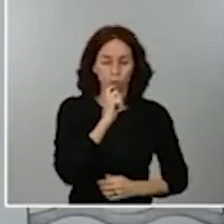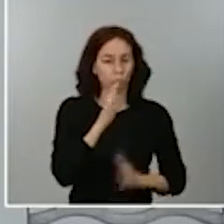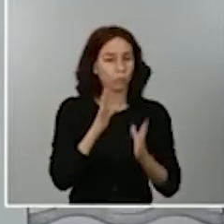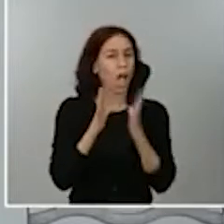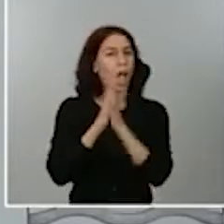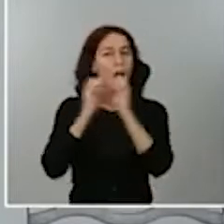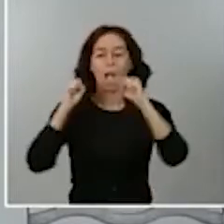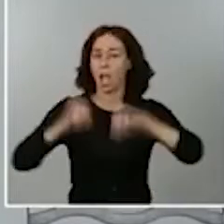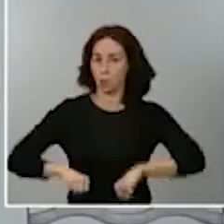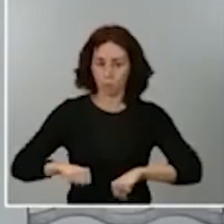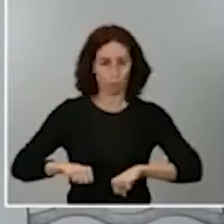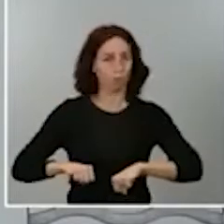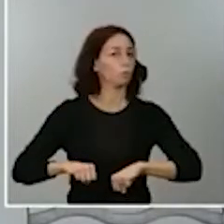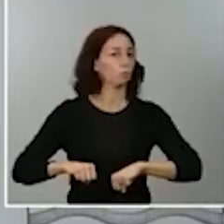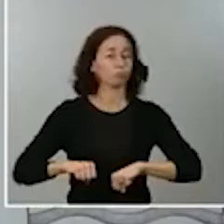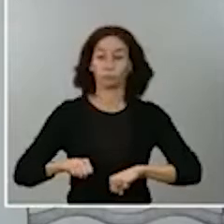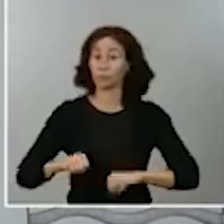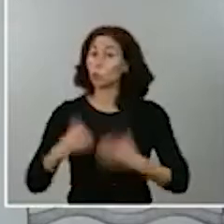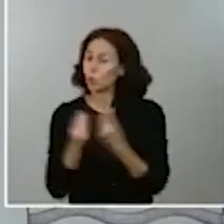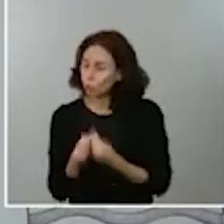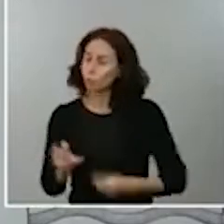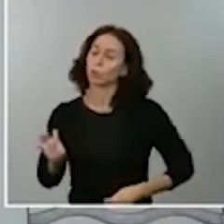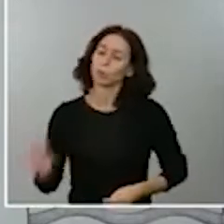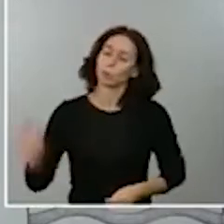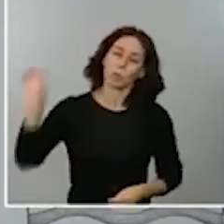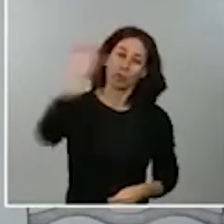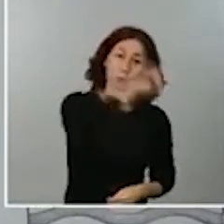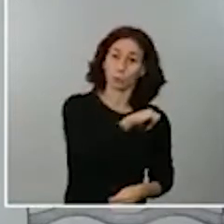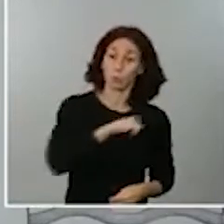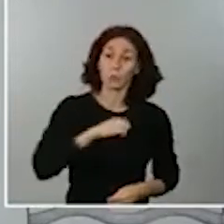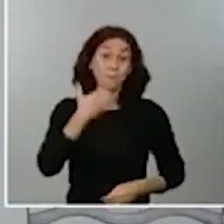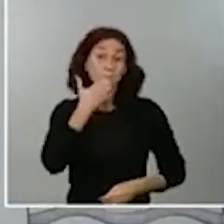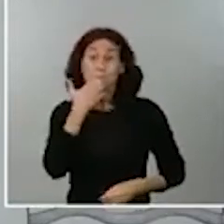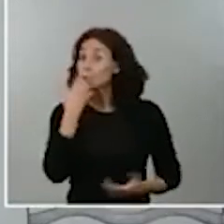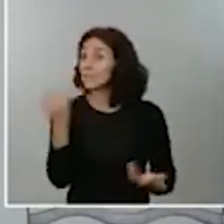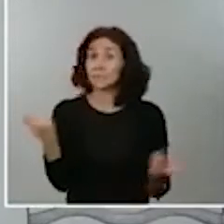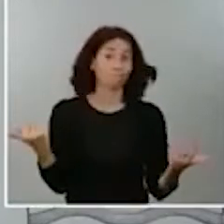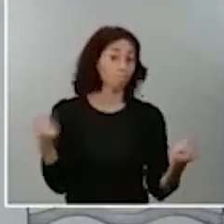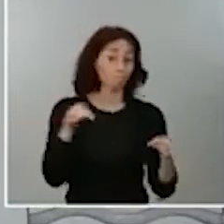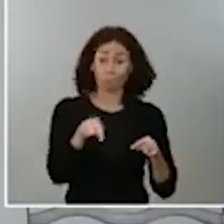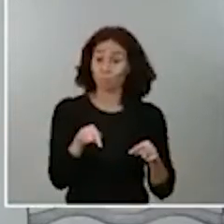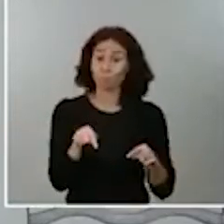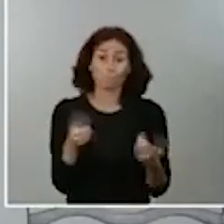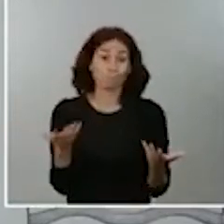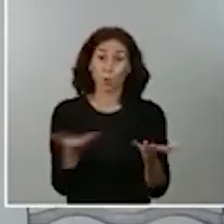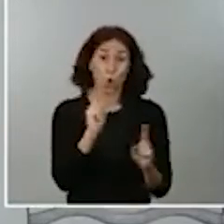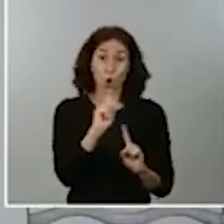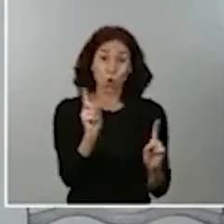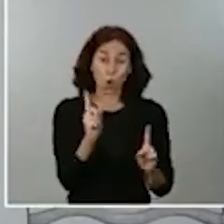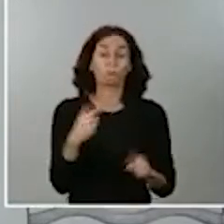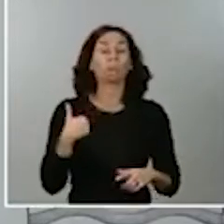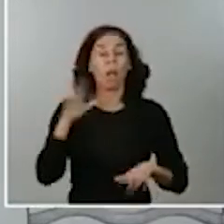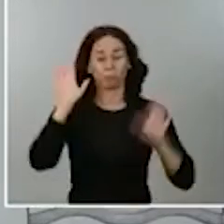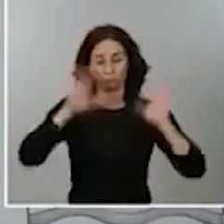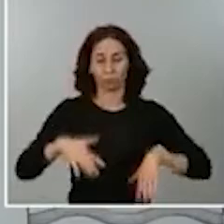acuerdo con las comunidades autónomas, pero que si tiene que actuar como ha hecho en este caso, actuará para proteger la salud de los madridinos y los españoles.